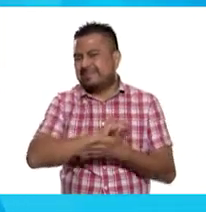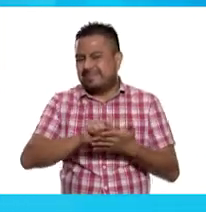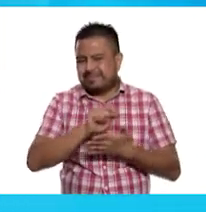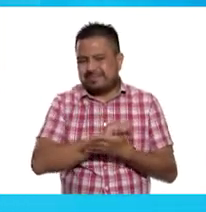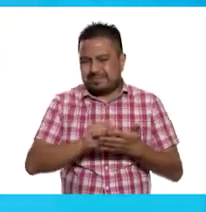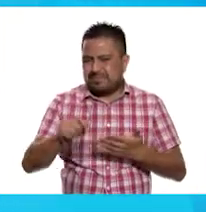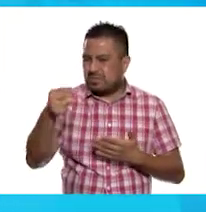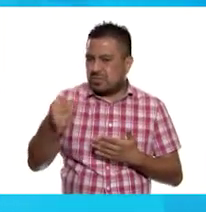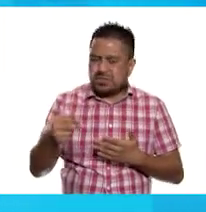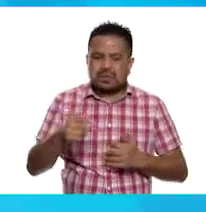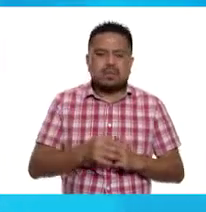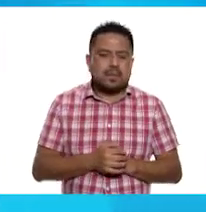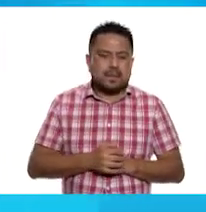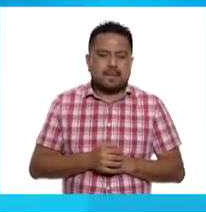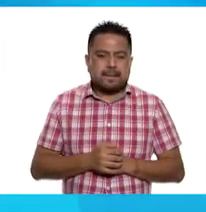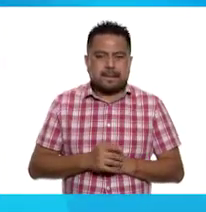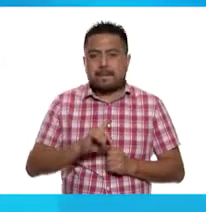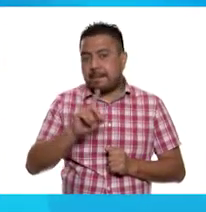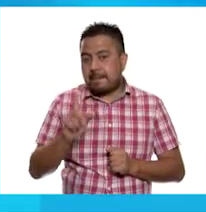Después dice.